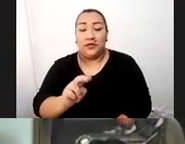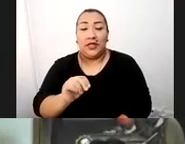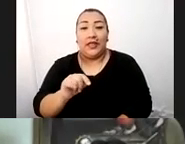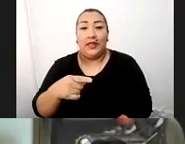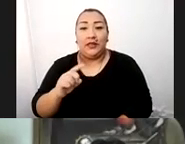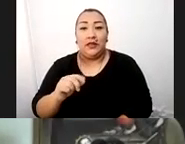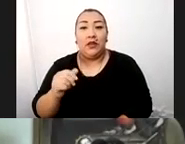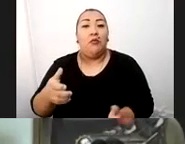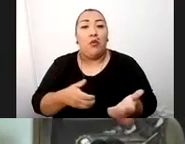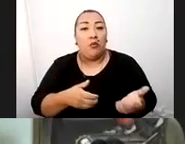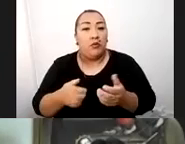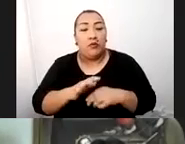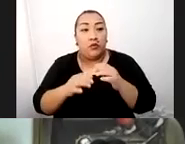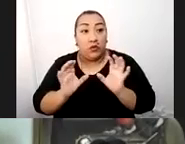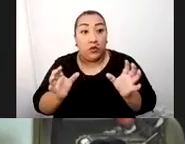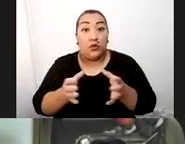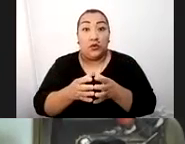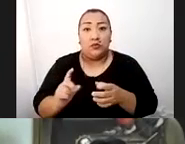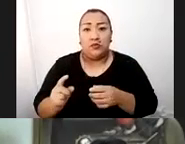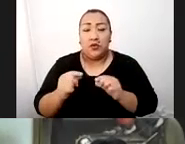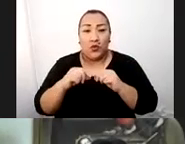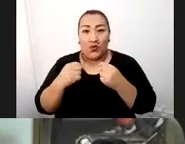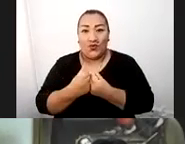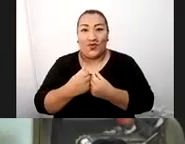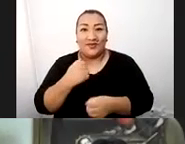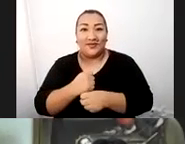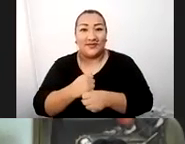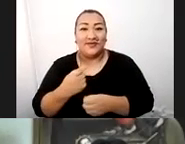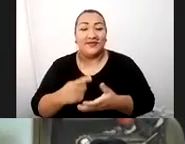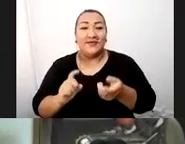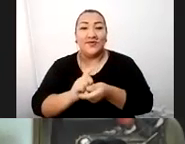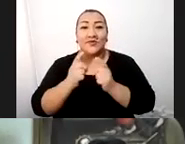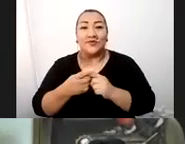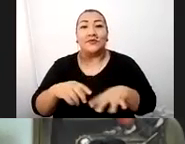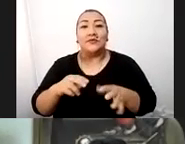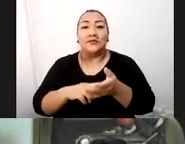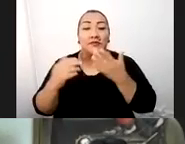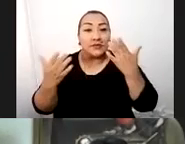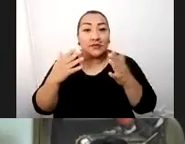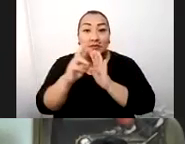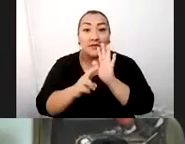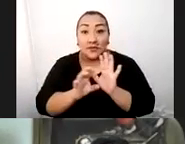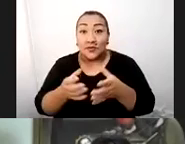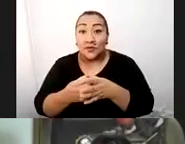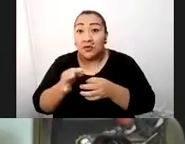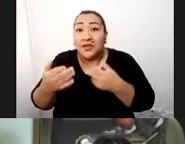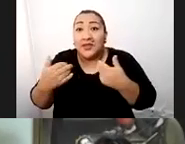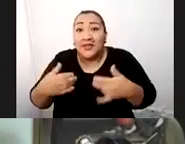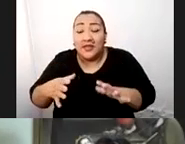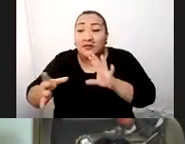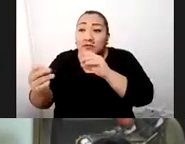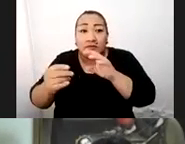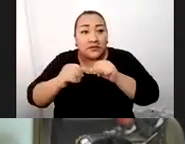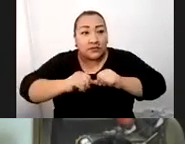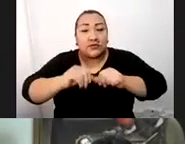bomberos. Y con ellos organizamos los primeros grupos. Esto se ha convertido en una estrategia regional, porque ya lo hemos constituido como un